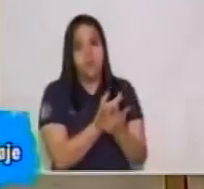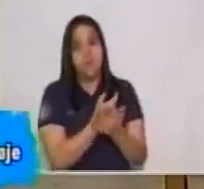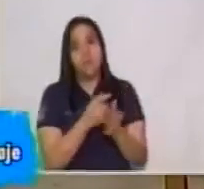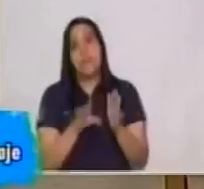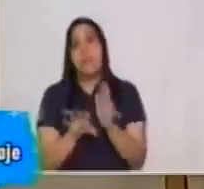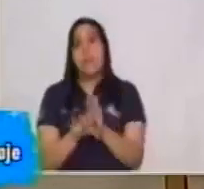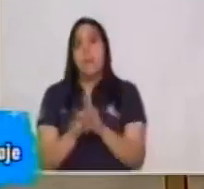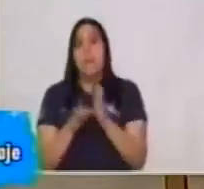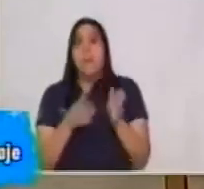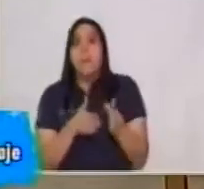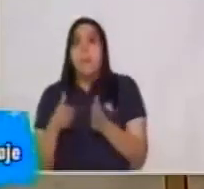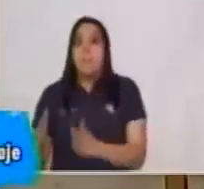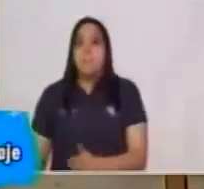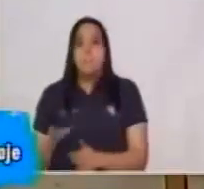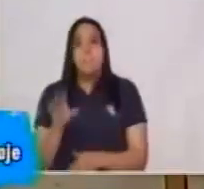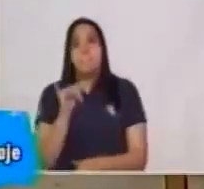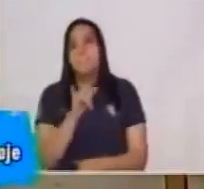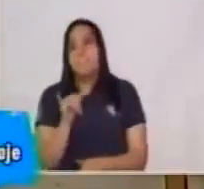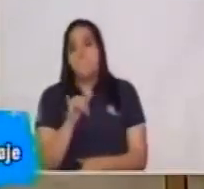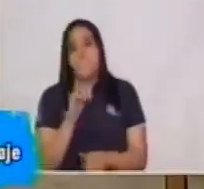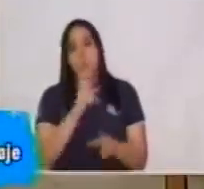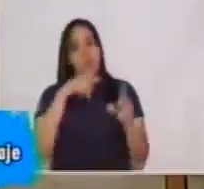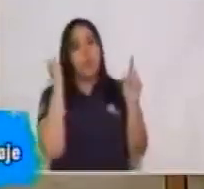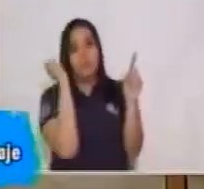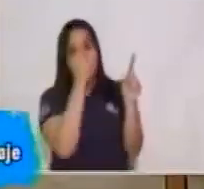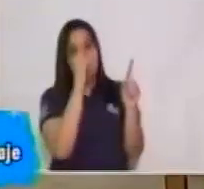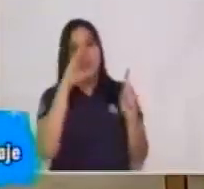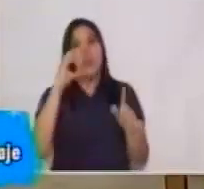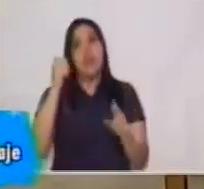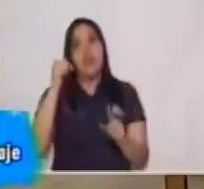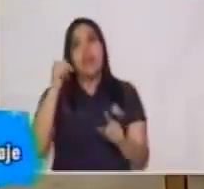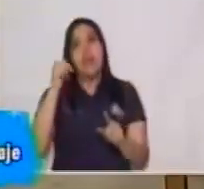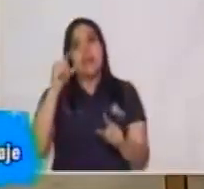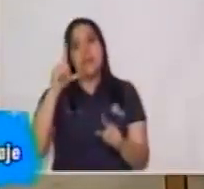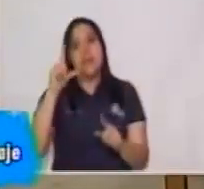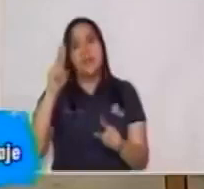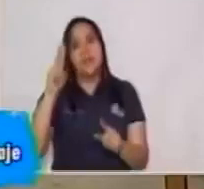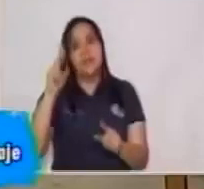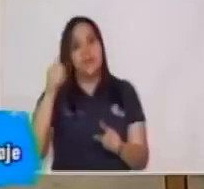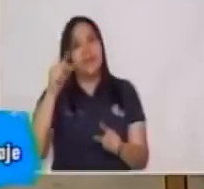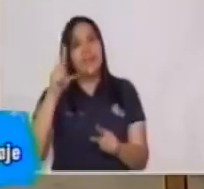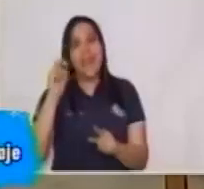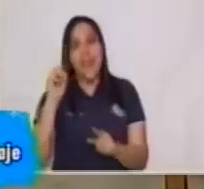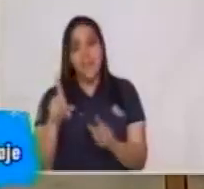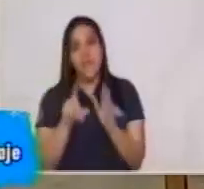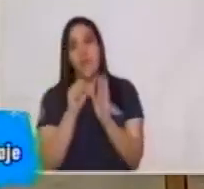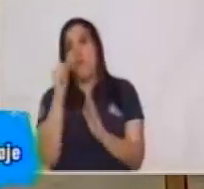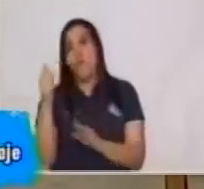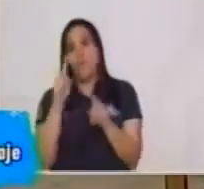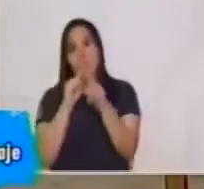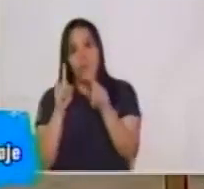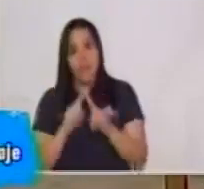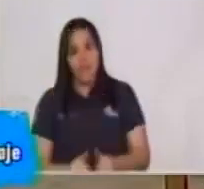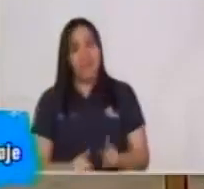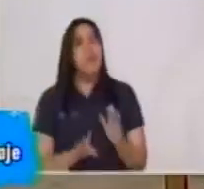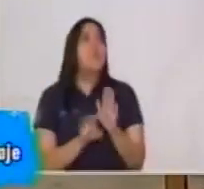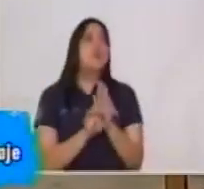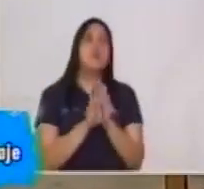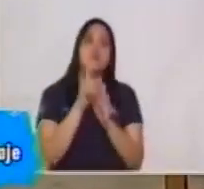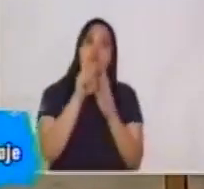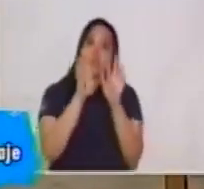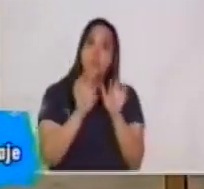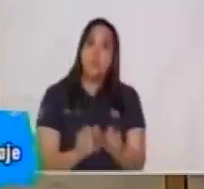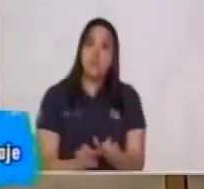pasemos con el mismo clavo, con la misma palabra, a otra situación. Si por ejemplo una persona,